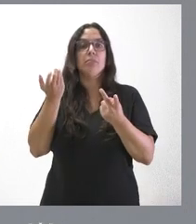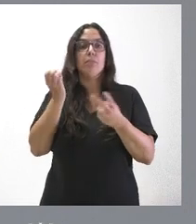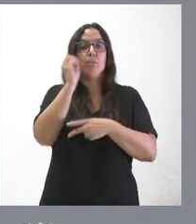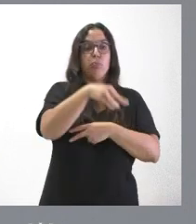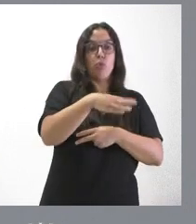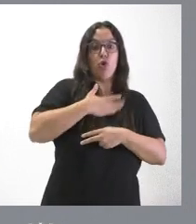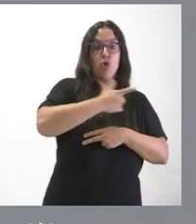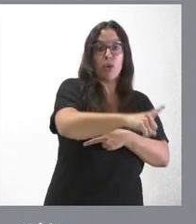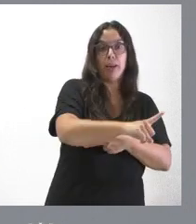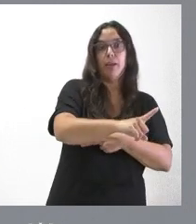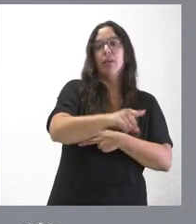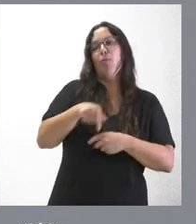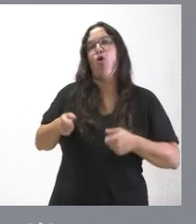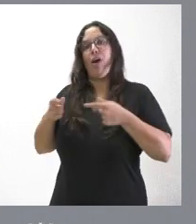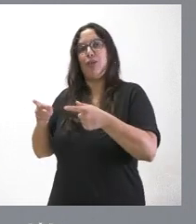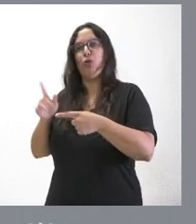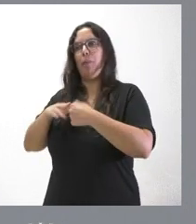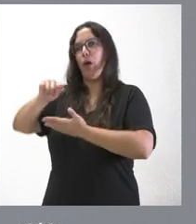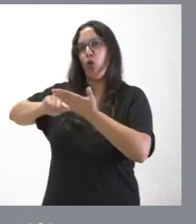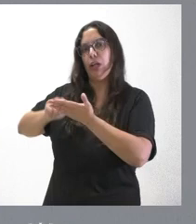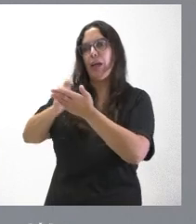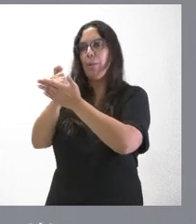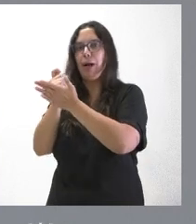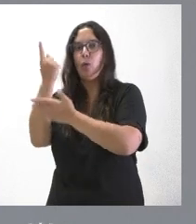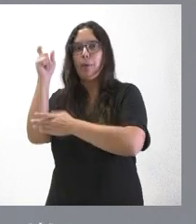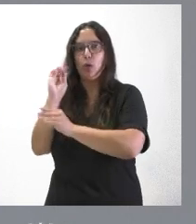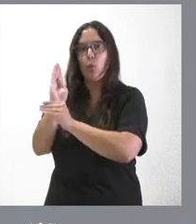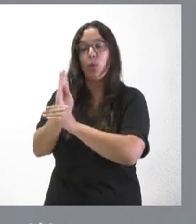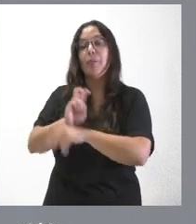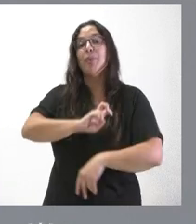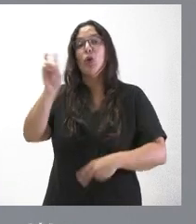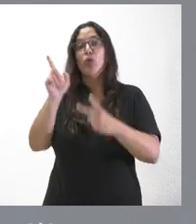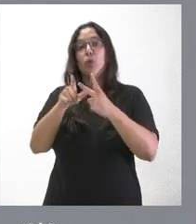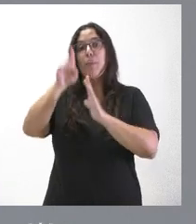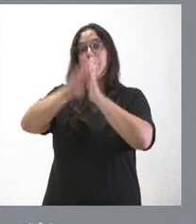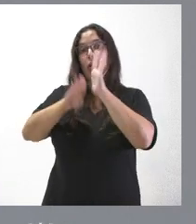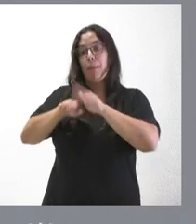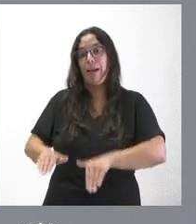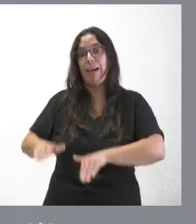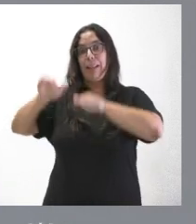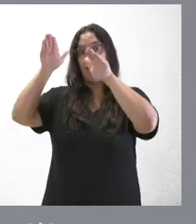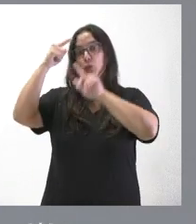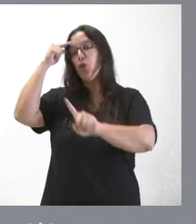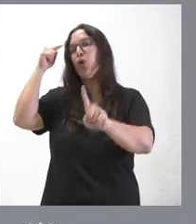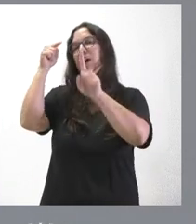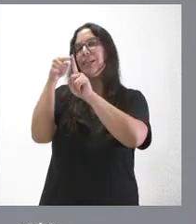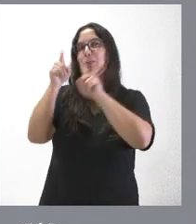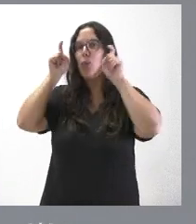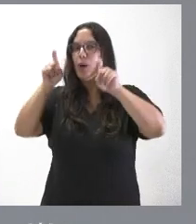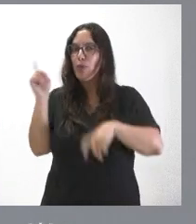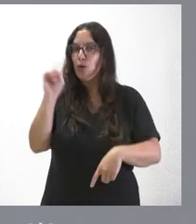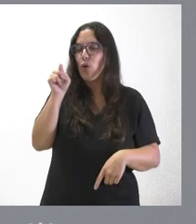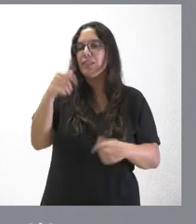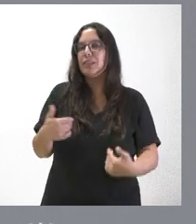distintos de estos. Y también está el programa Crecemos, que tiene una finalidad distinta de la educativa, por gestionado, en este caso, son por la